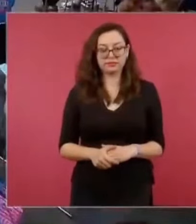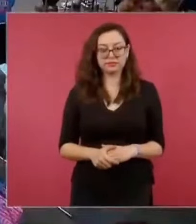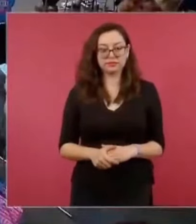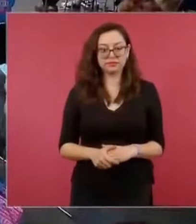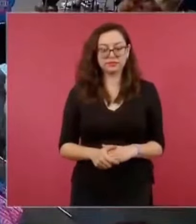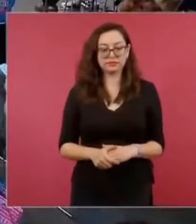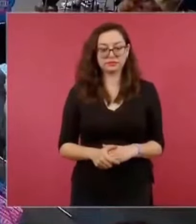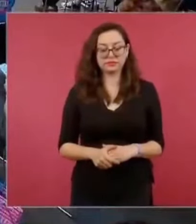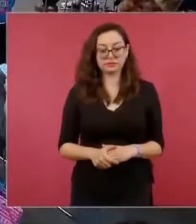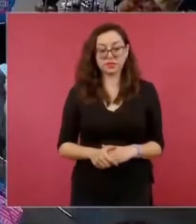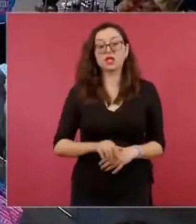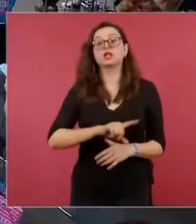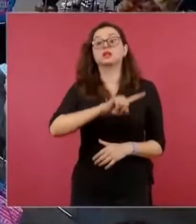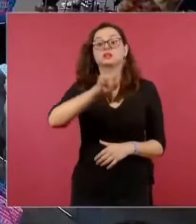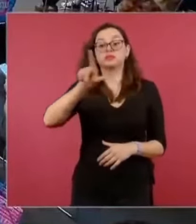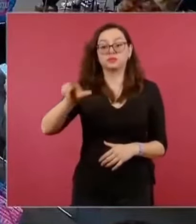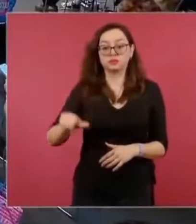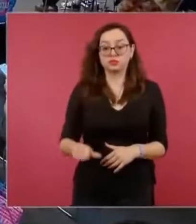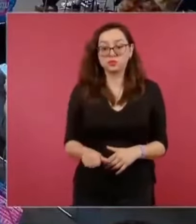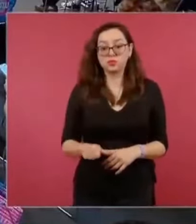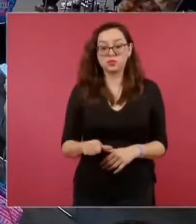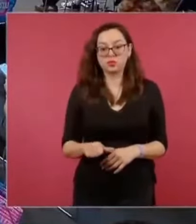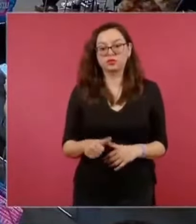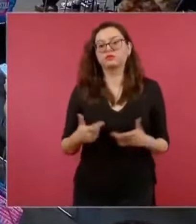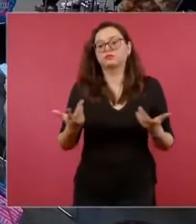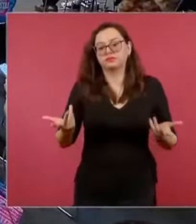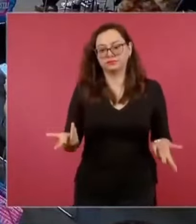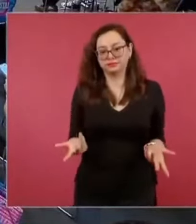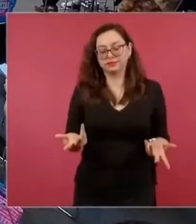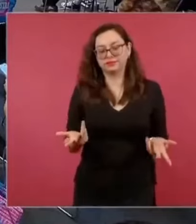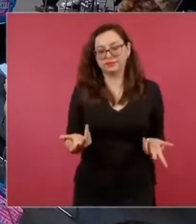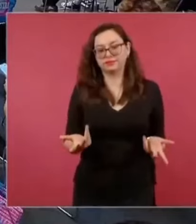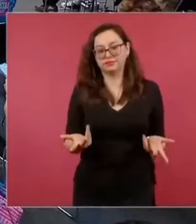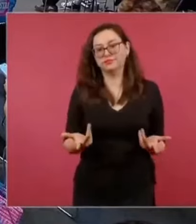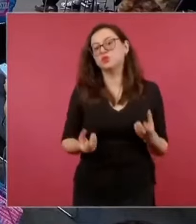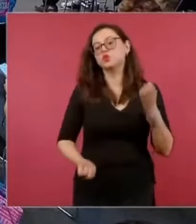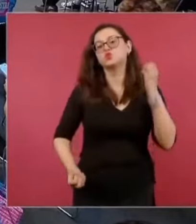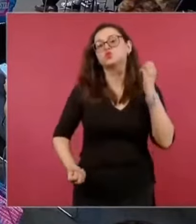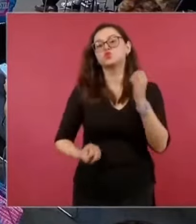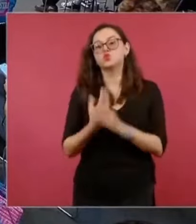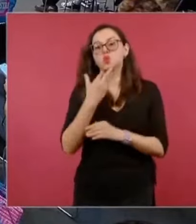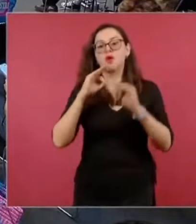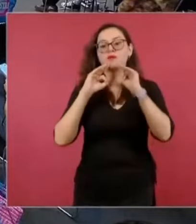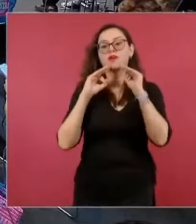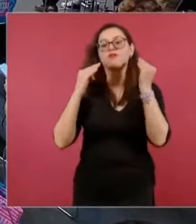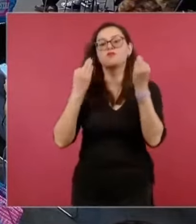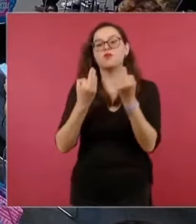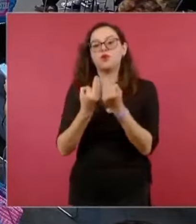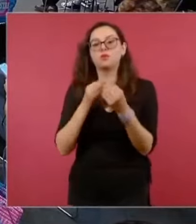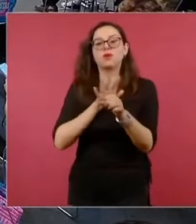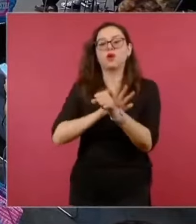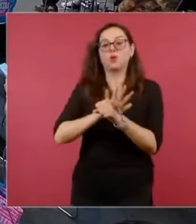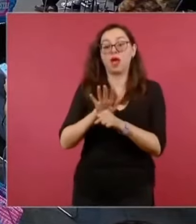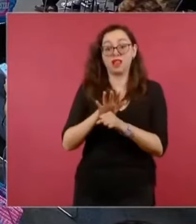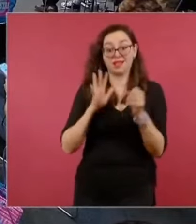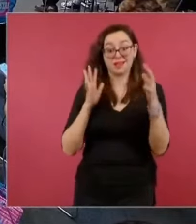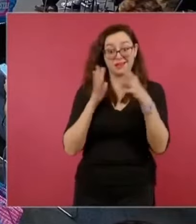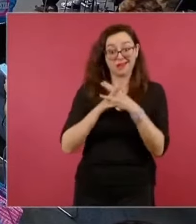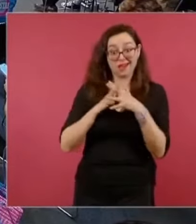Y luego viene algo que ya hemos visto aquí, cambian de estrategia en Estados Unidos.